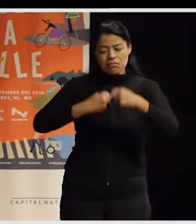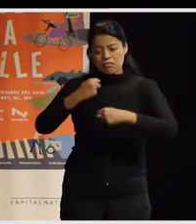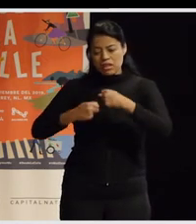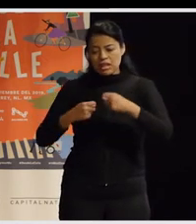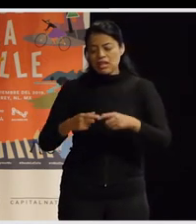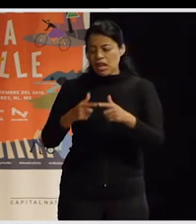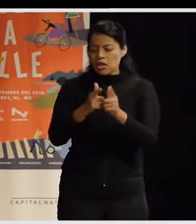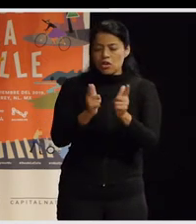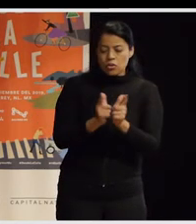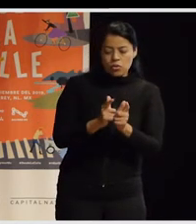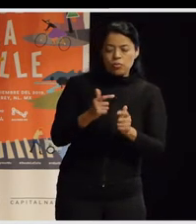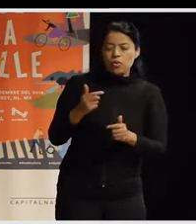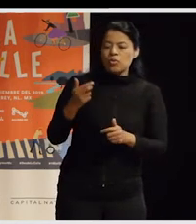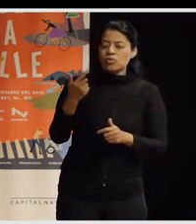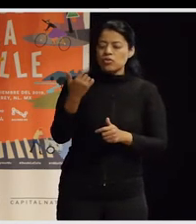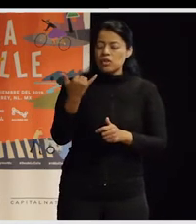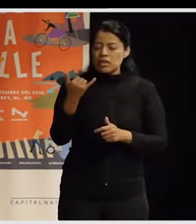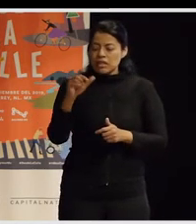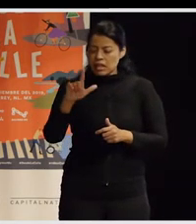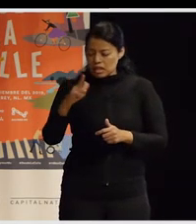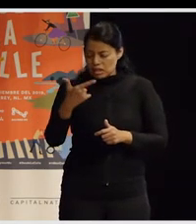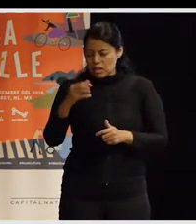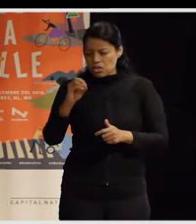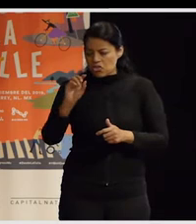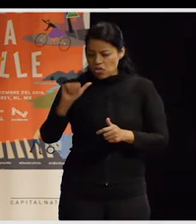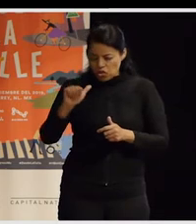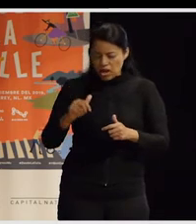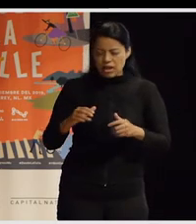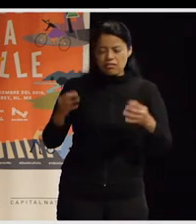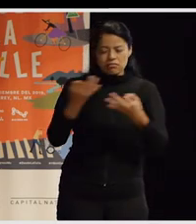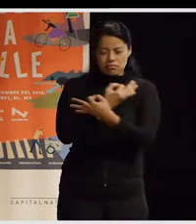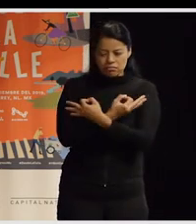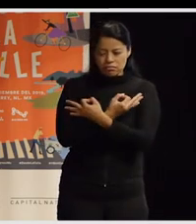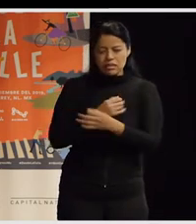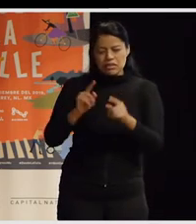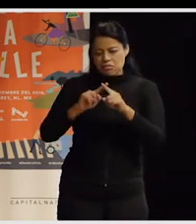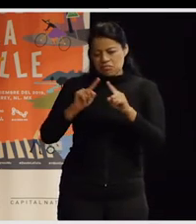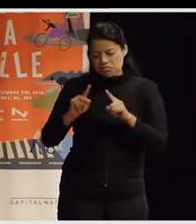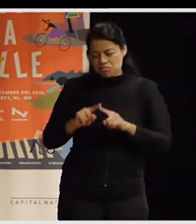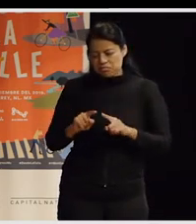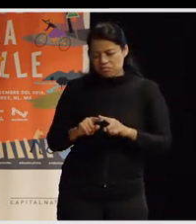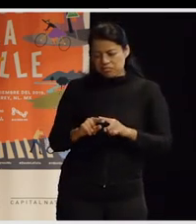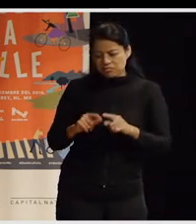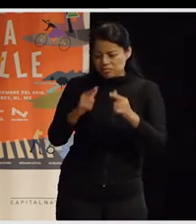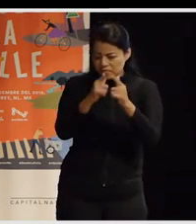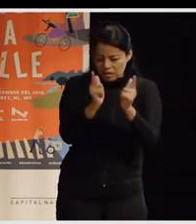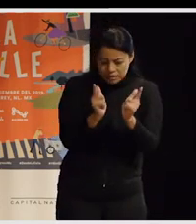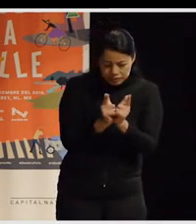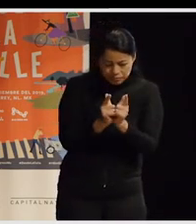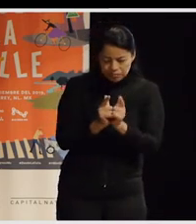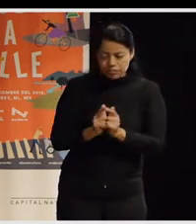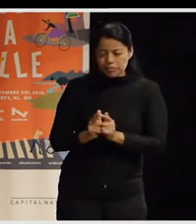yoga, bueno, también con todo un tejido de agrupaciones de mujeres, se hizo también un trabajo con toda la parte